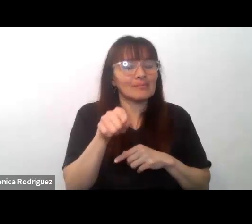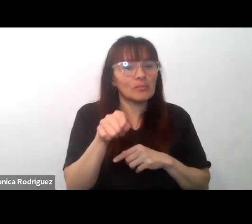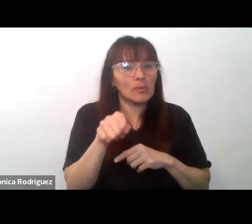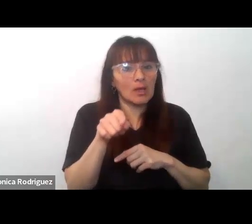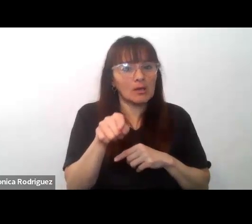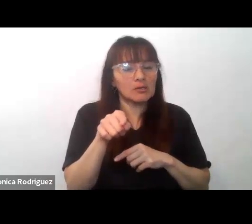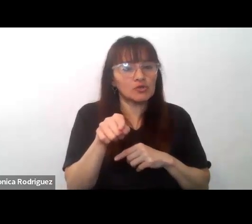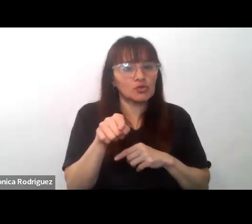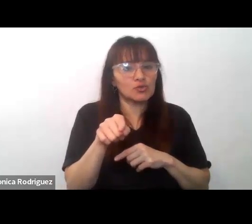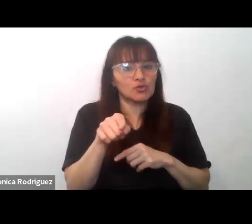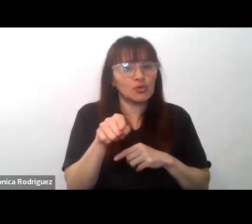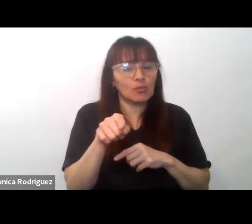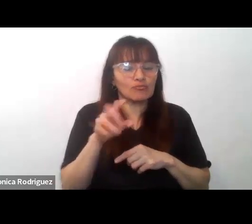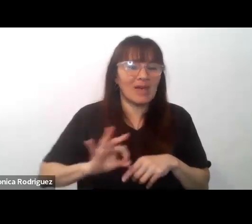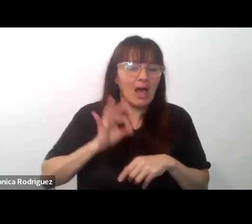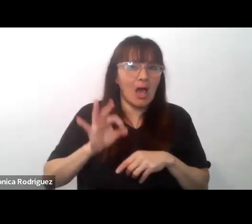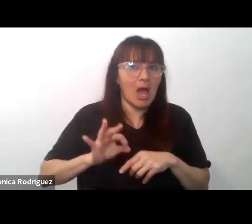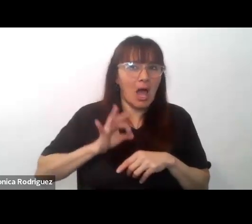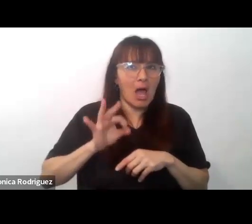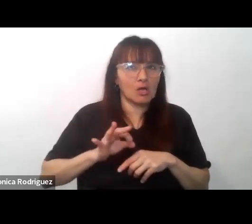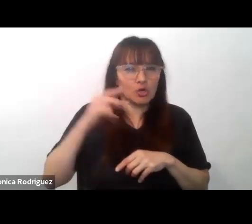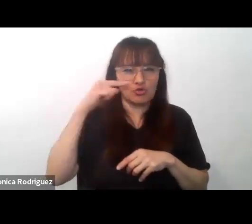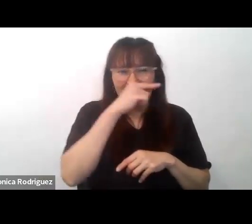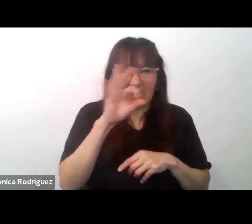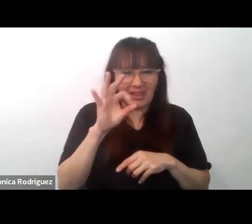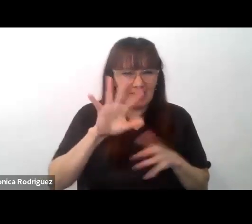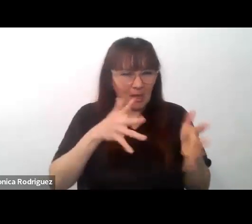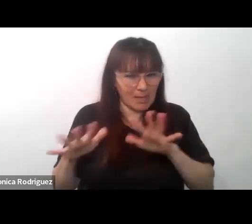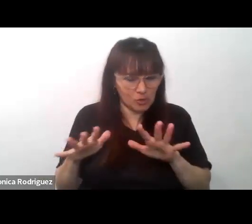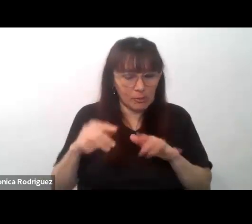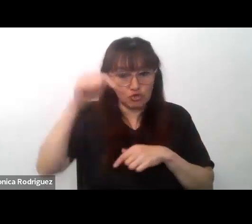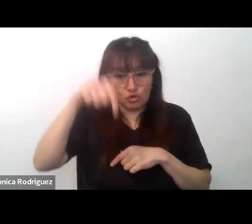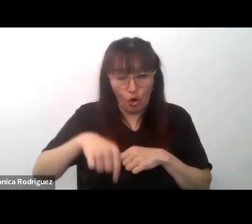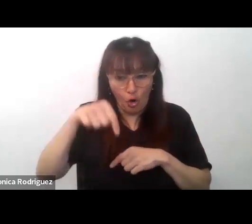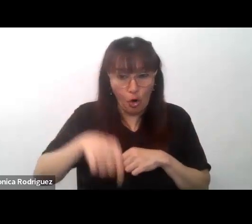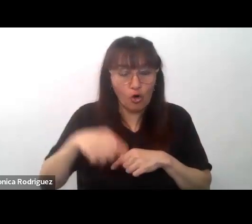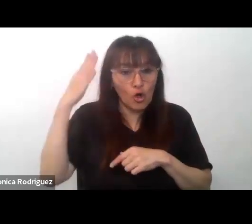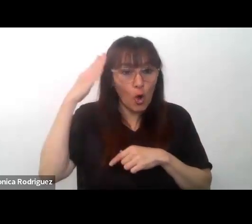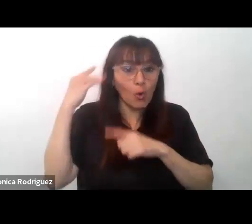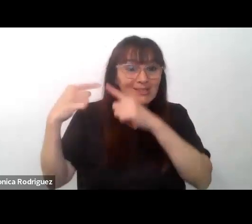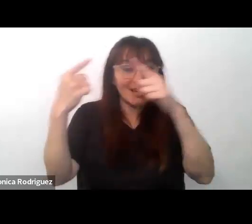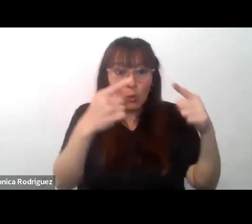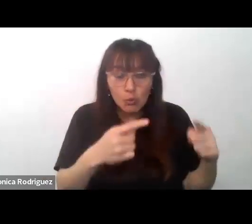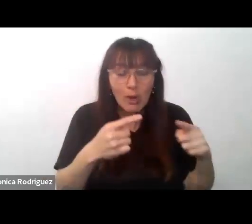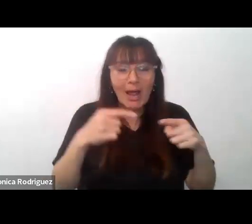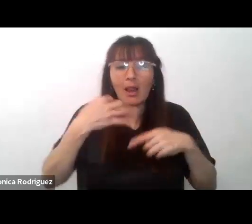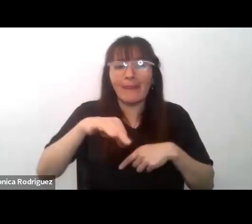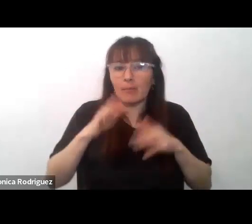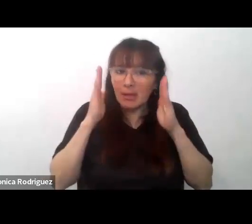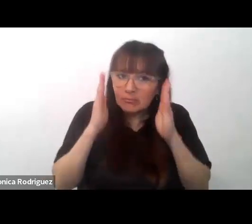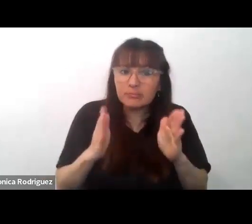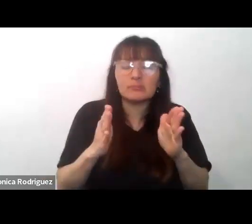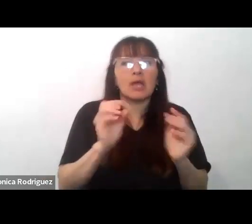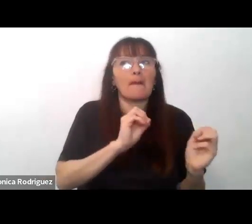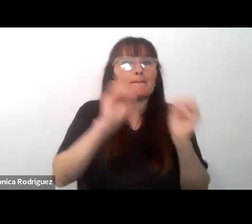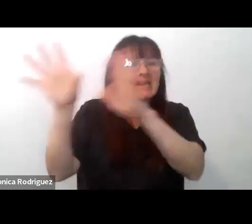legítimo en los años 70 hoy lo intercultural debe centrarse en la